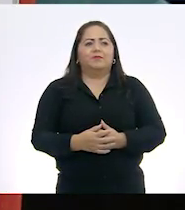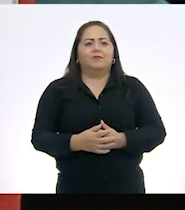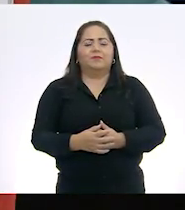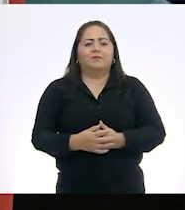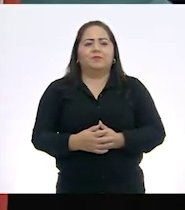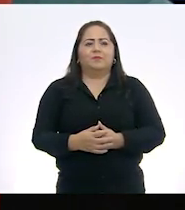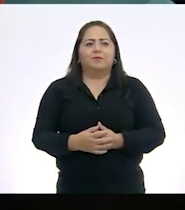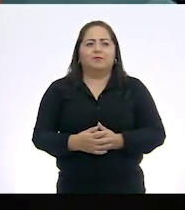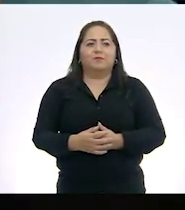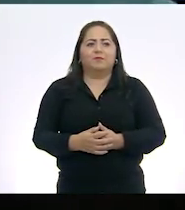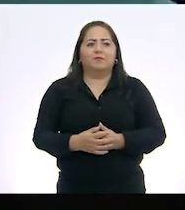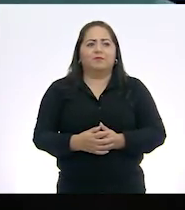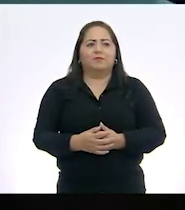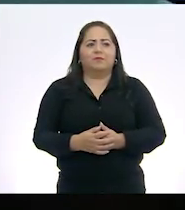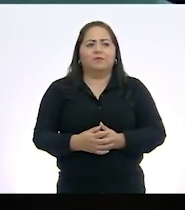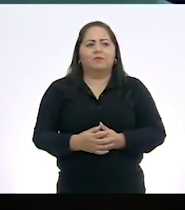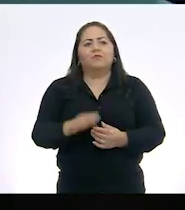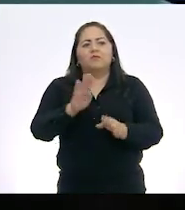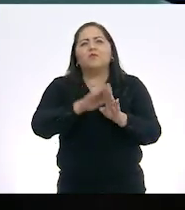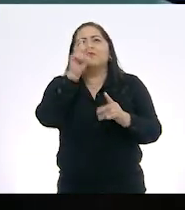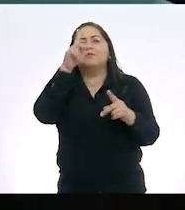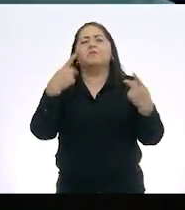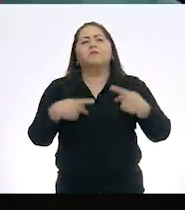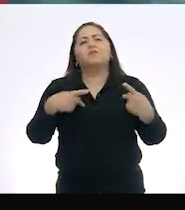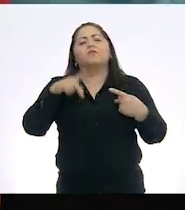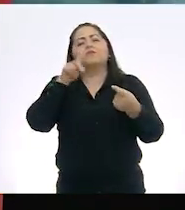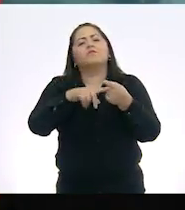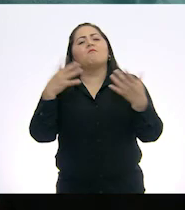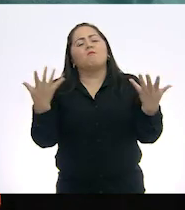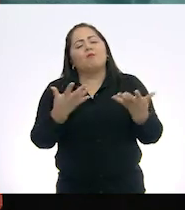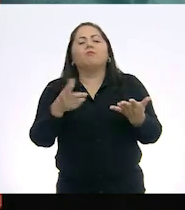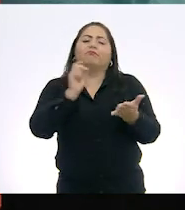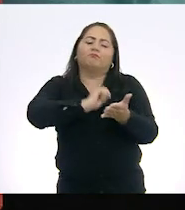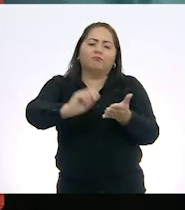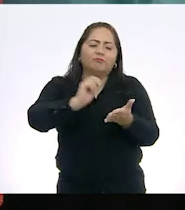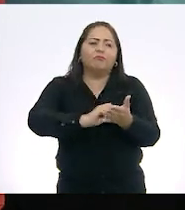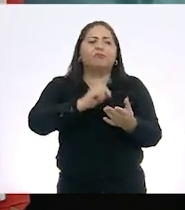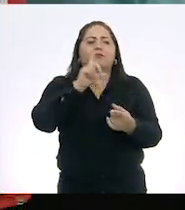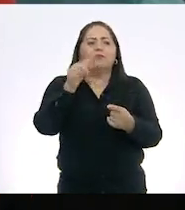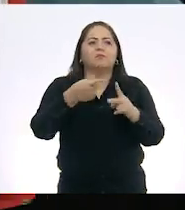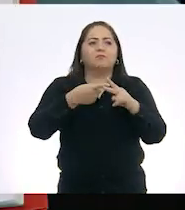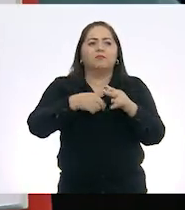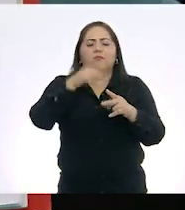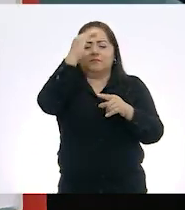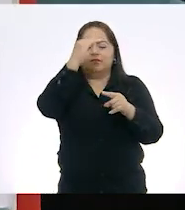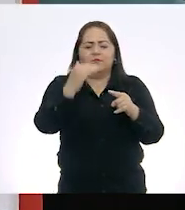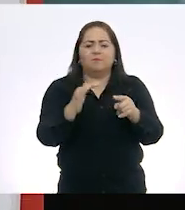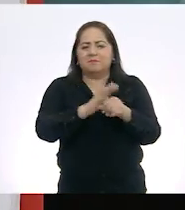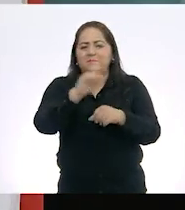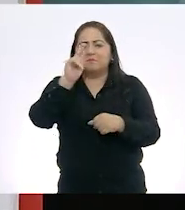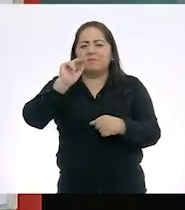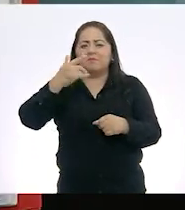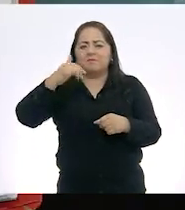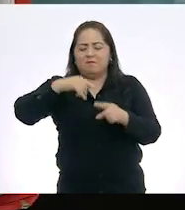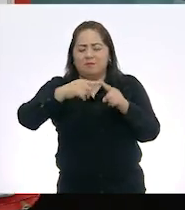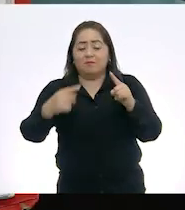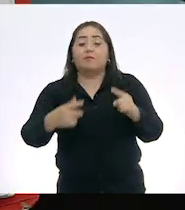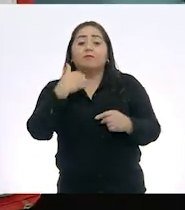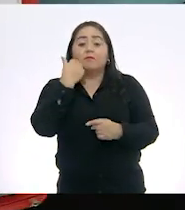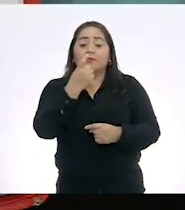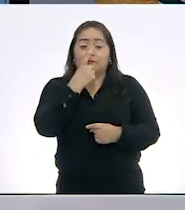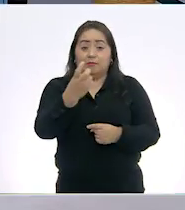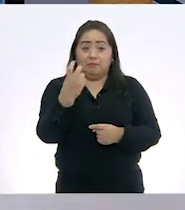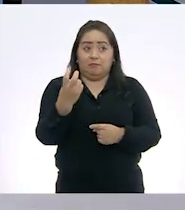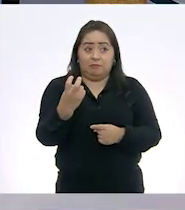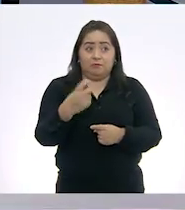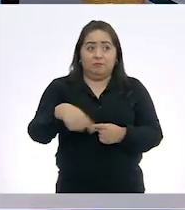y tenemos una dedicatoria, después un índice y así consecutivamente. Quiero decirles que